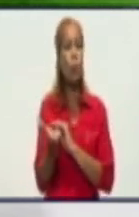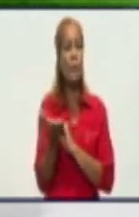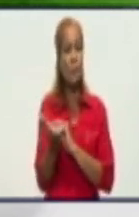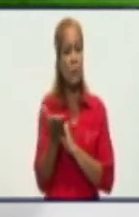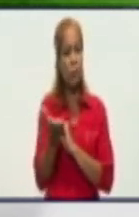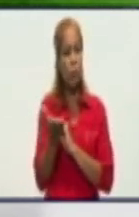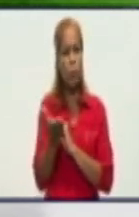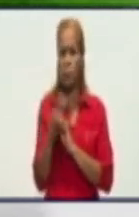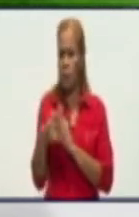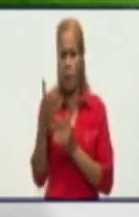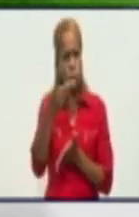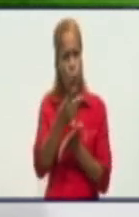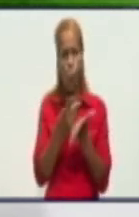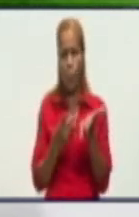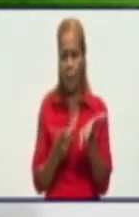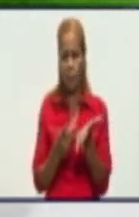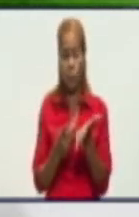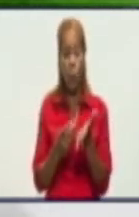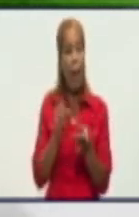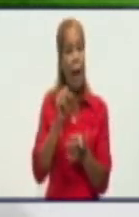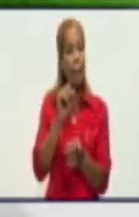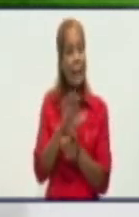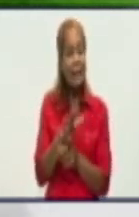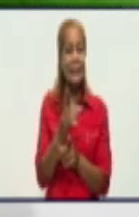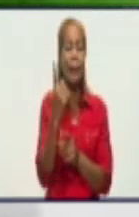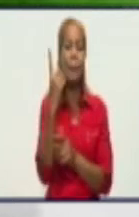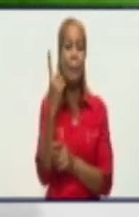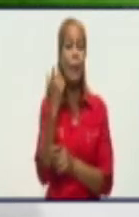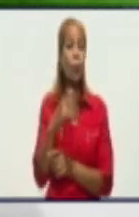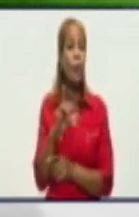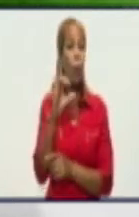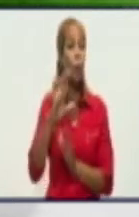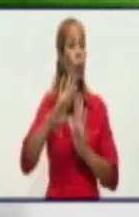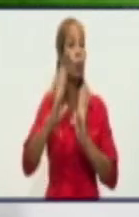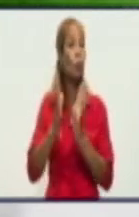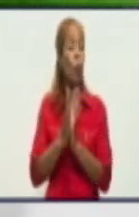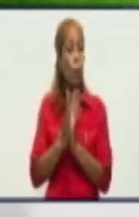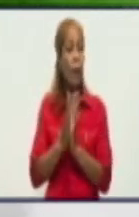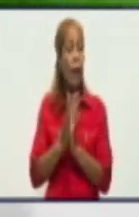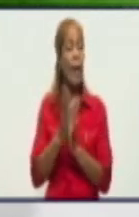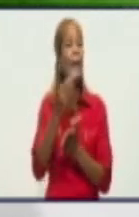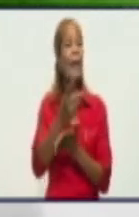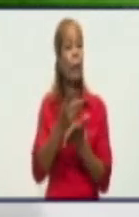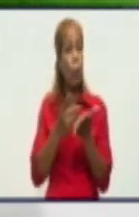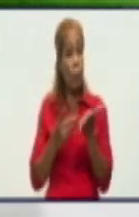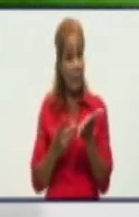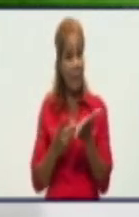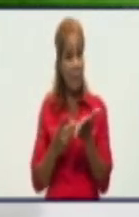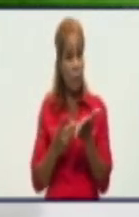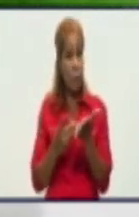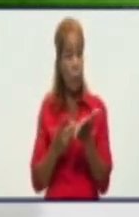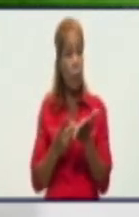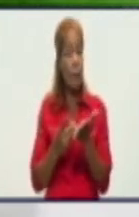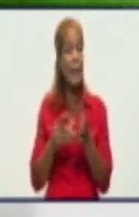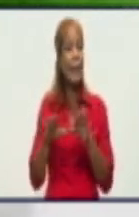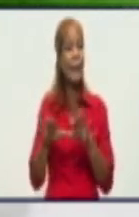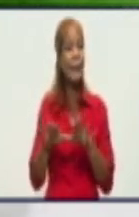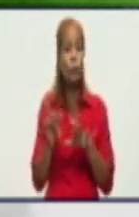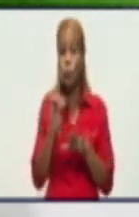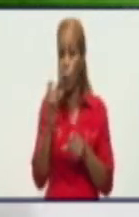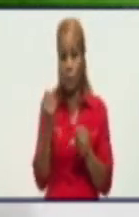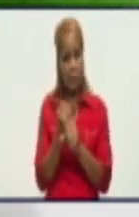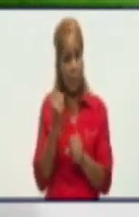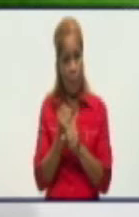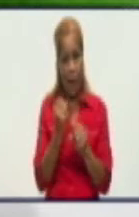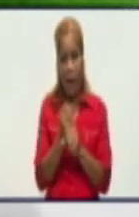documentación, a partir del 1 de julio, toda esta documentación, todos estos trámites quedan paralizados por 60 días. Estaríamos hablando de